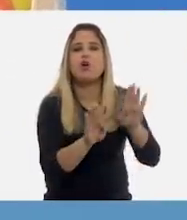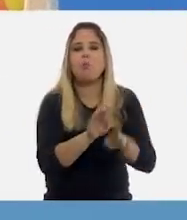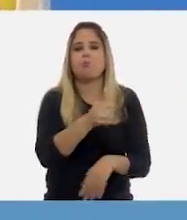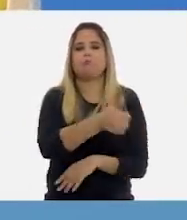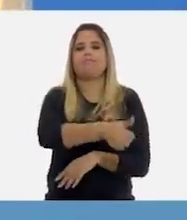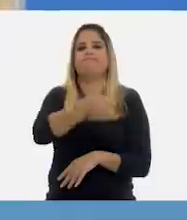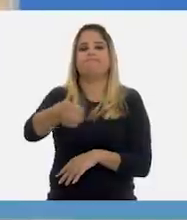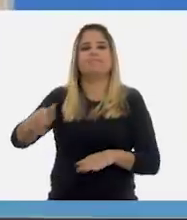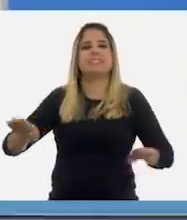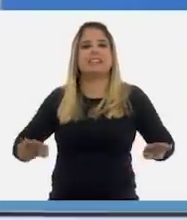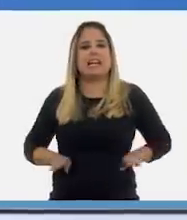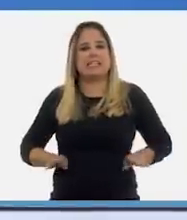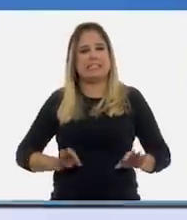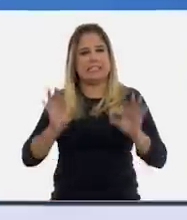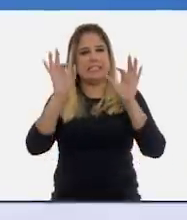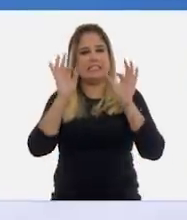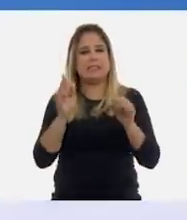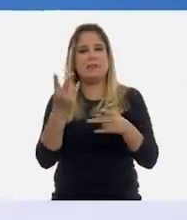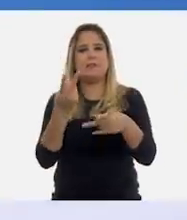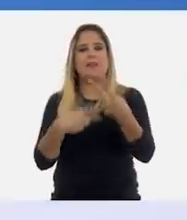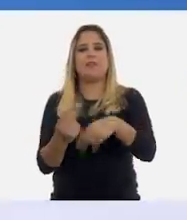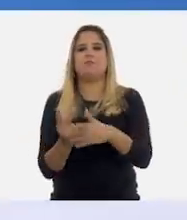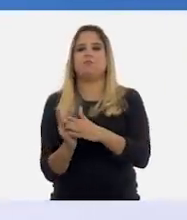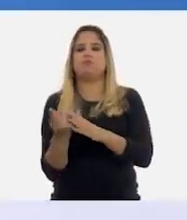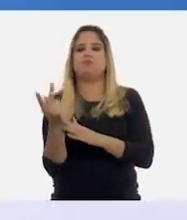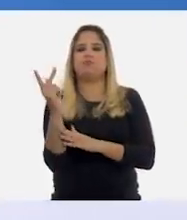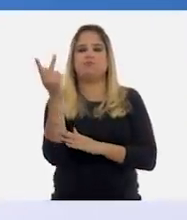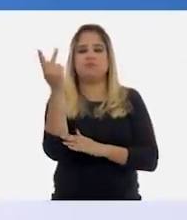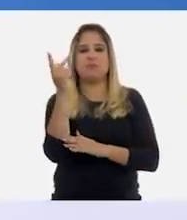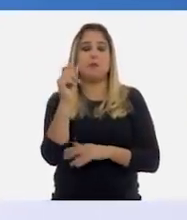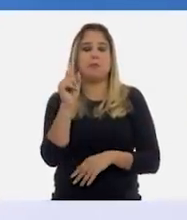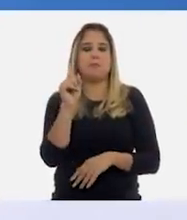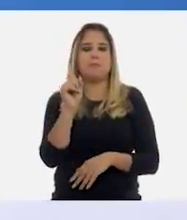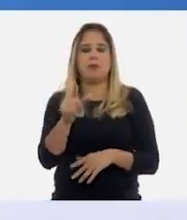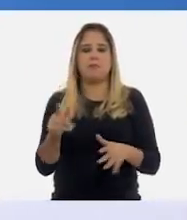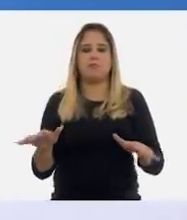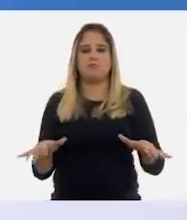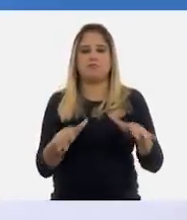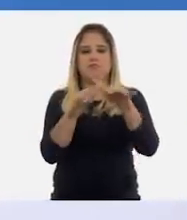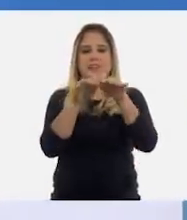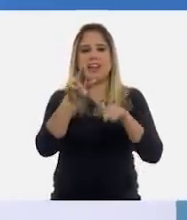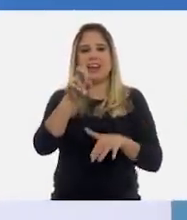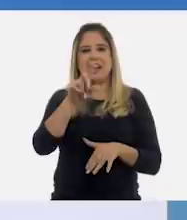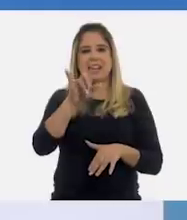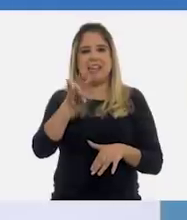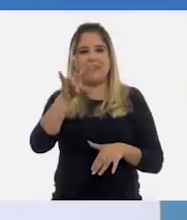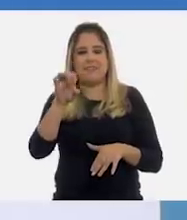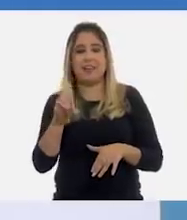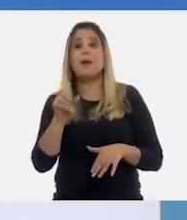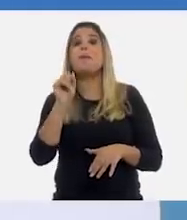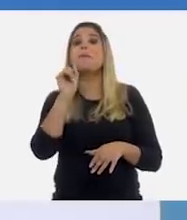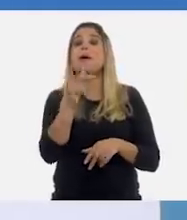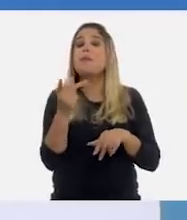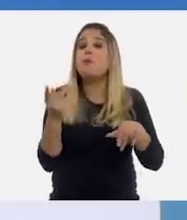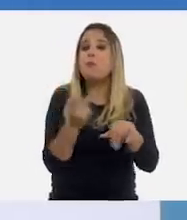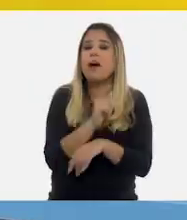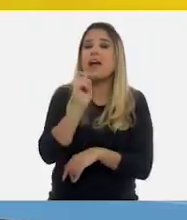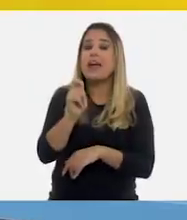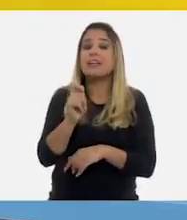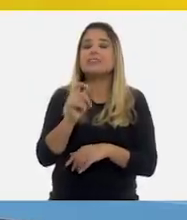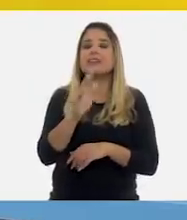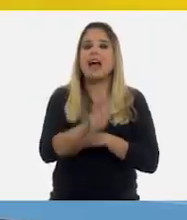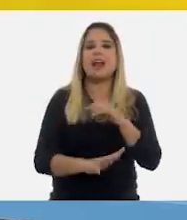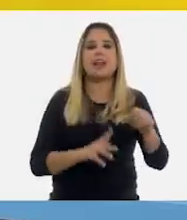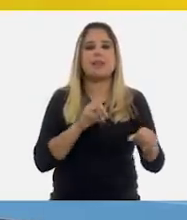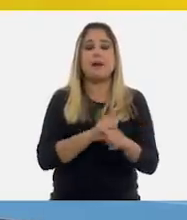producirse correctamente, entre ellas el mismo relieve. Y lo mismo sucede con la ganadería.